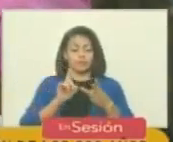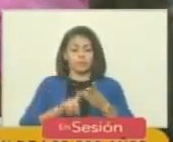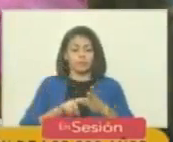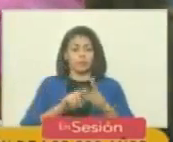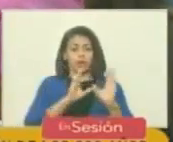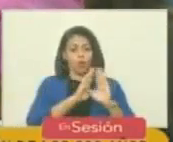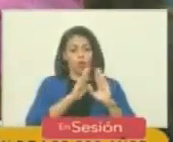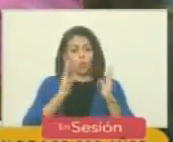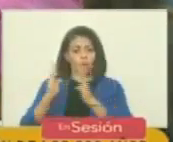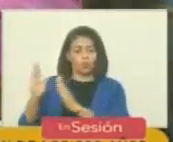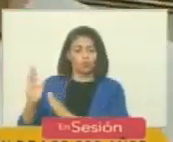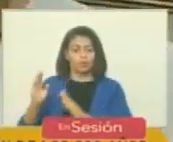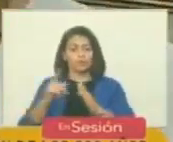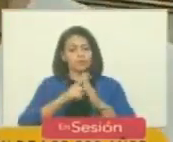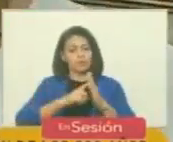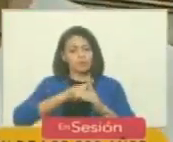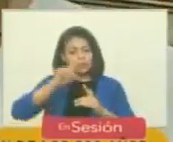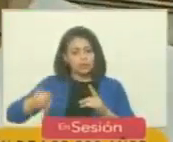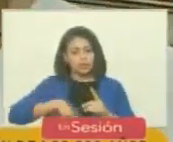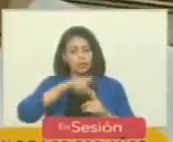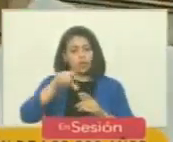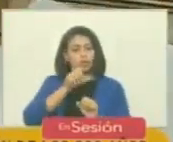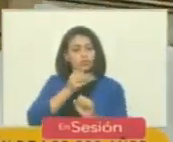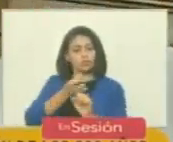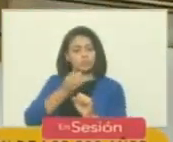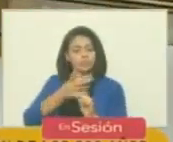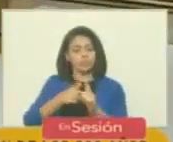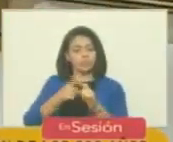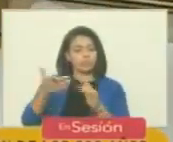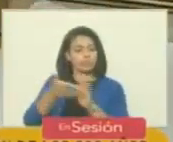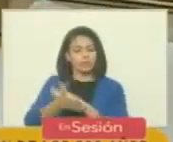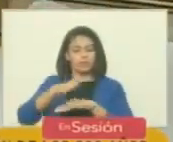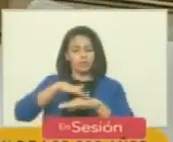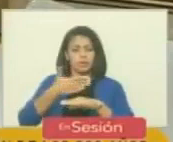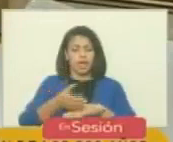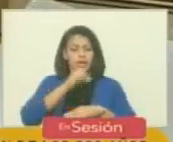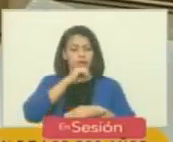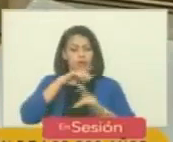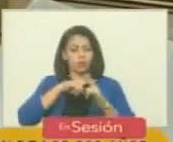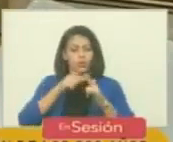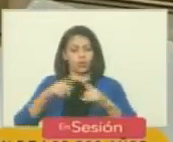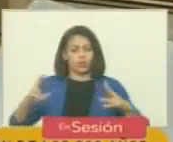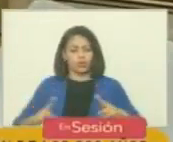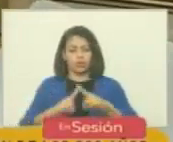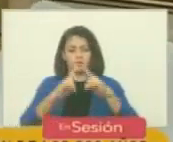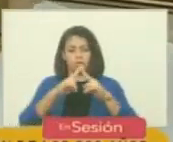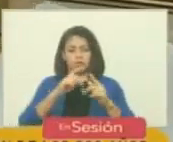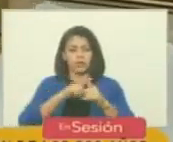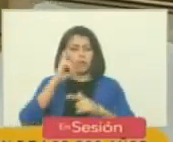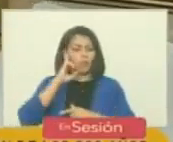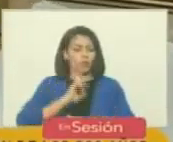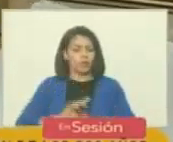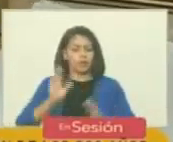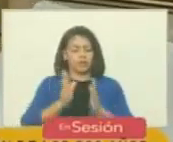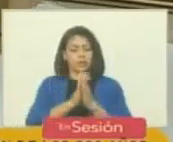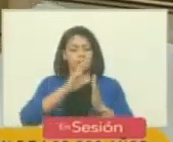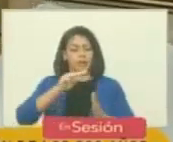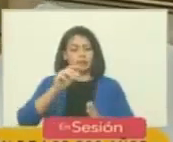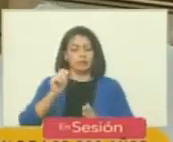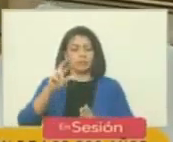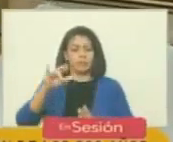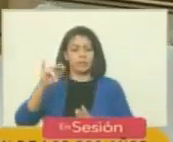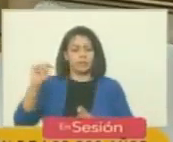organizar un ciclo de conferencias sobre la significación histórica del encuentro entre Bolívar y San Martín